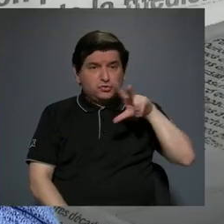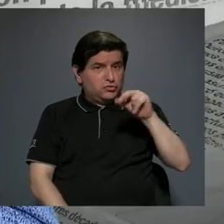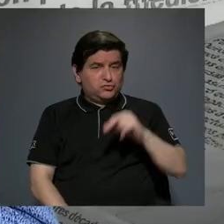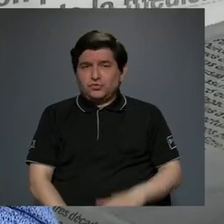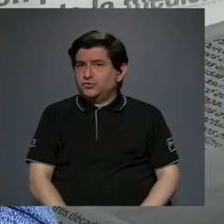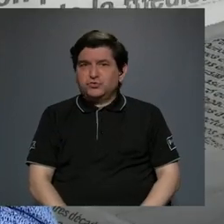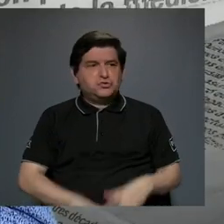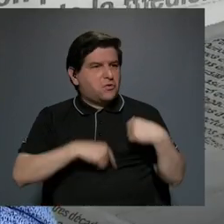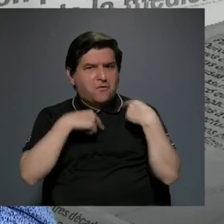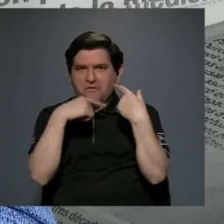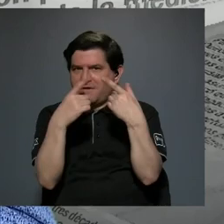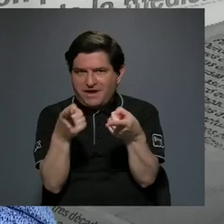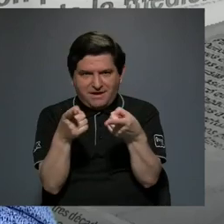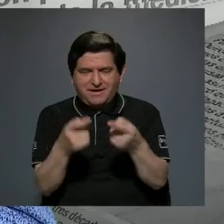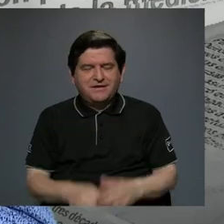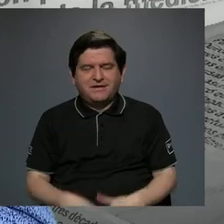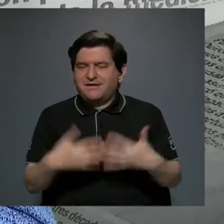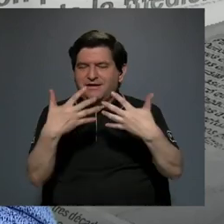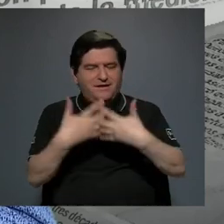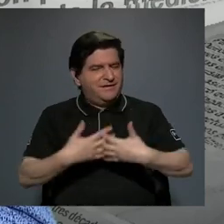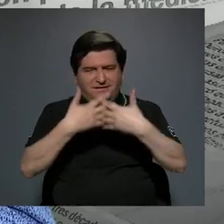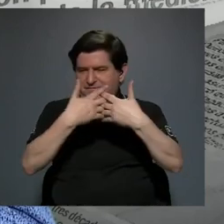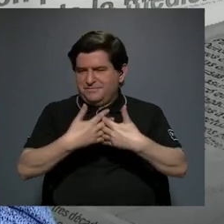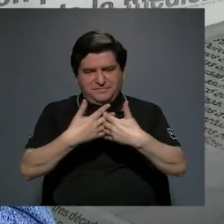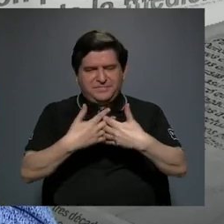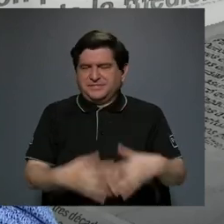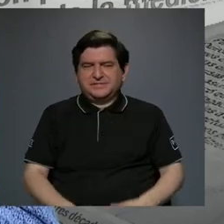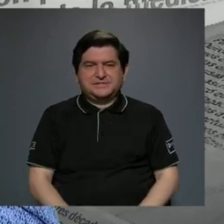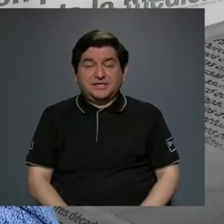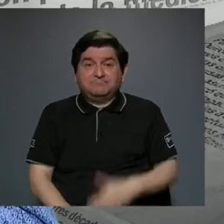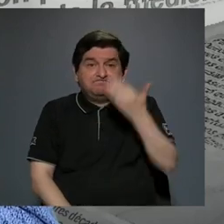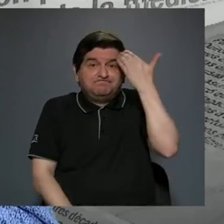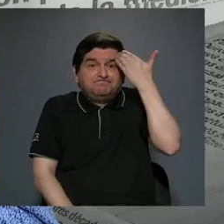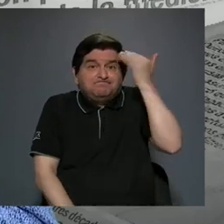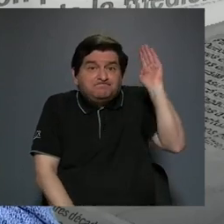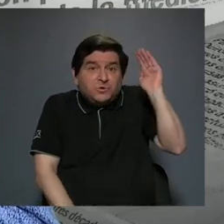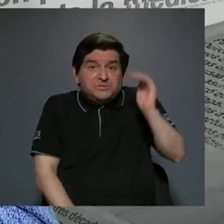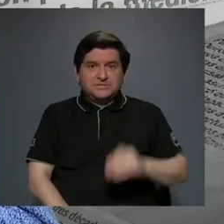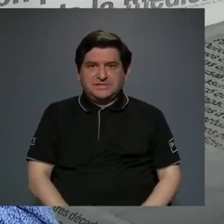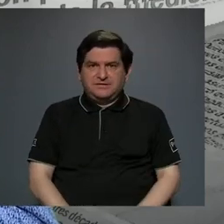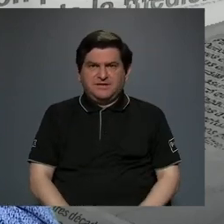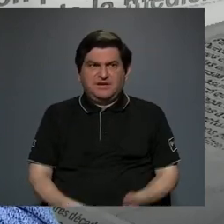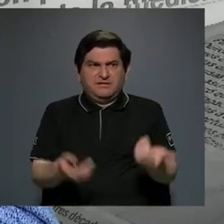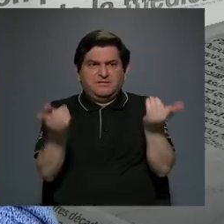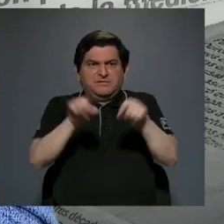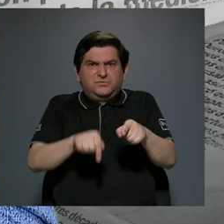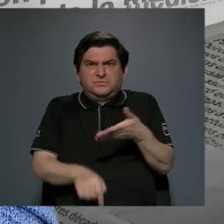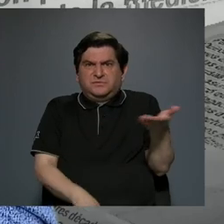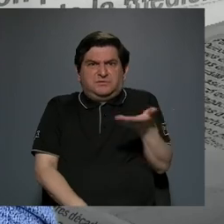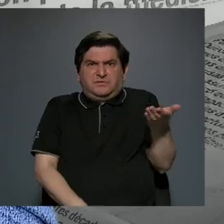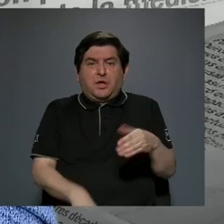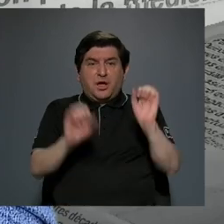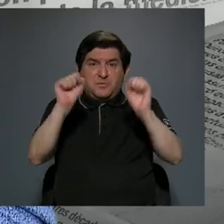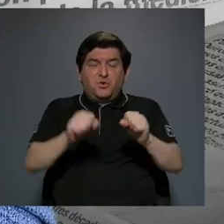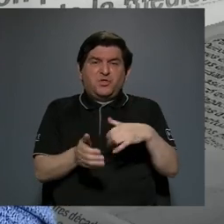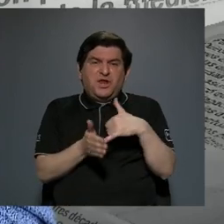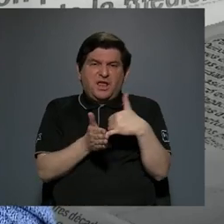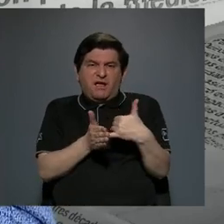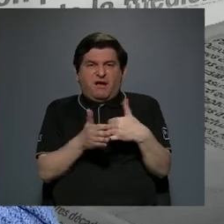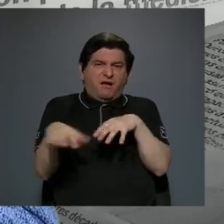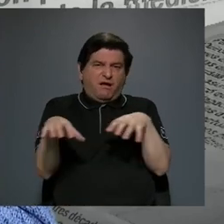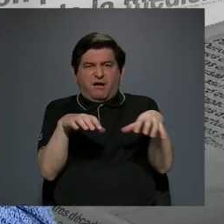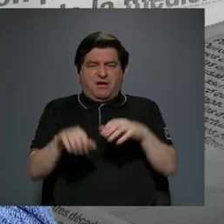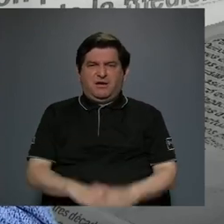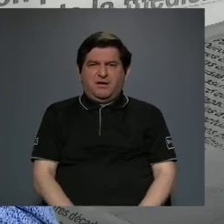las puertas de estas compañías porque no sabemos qué puede suceder. Nos pueden debilitar el